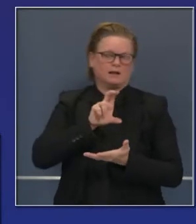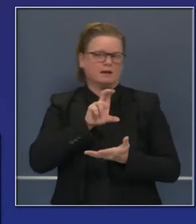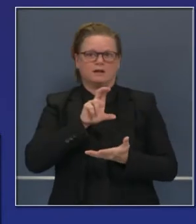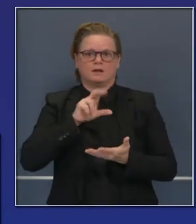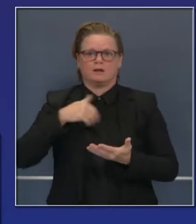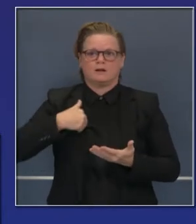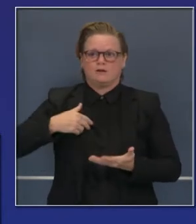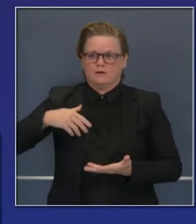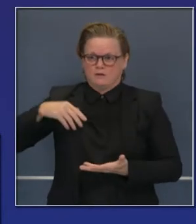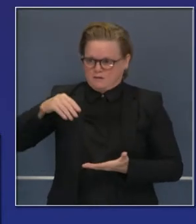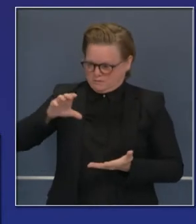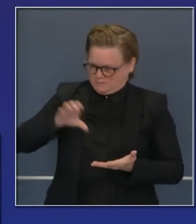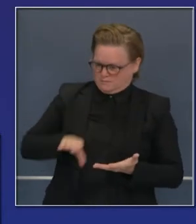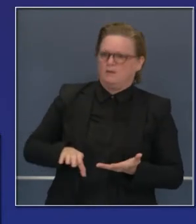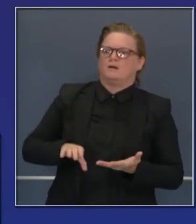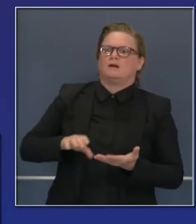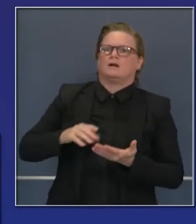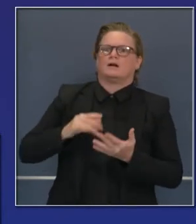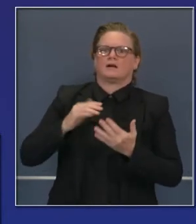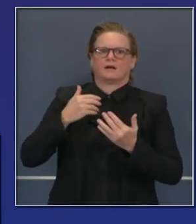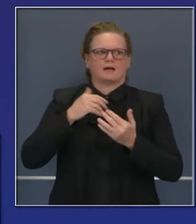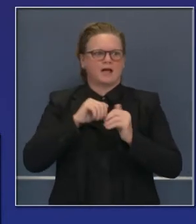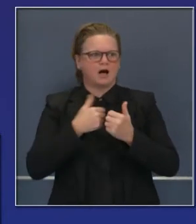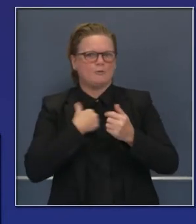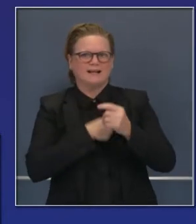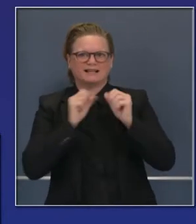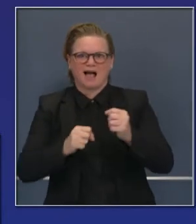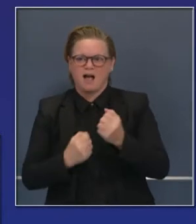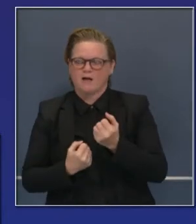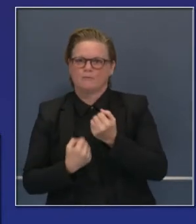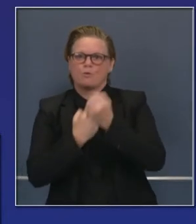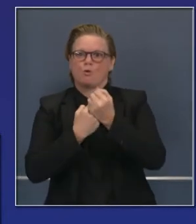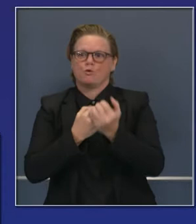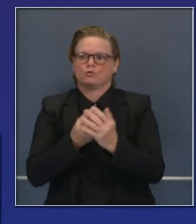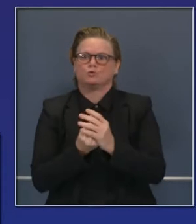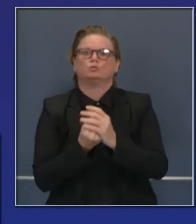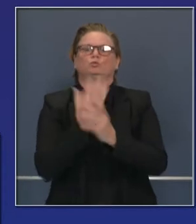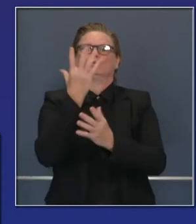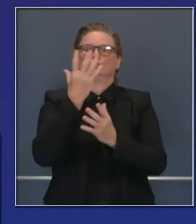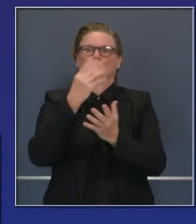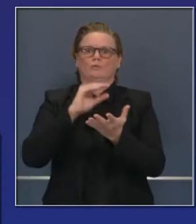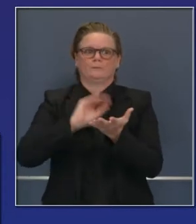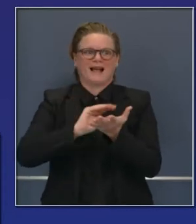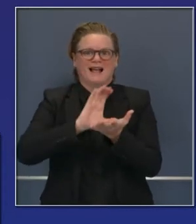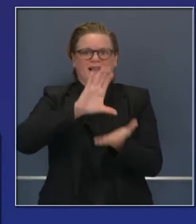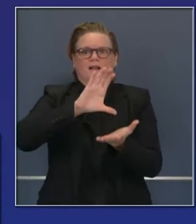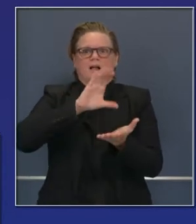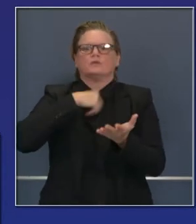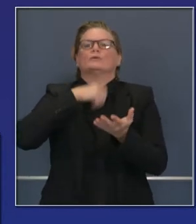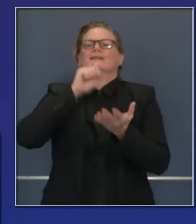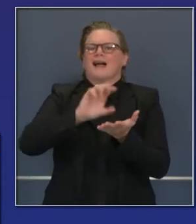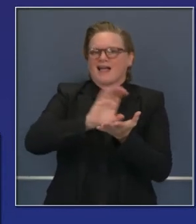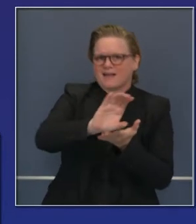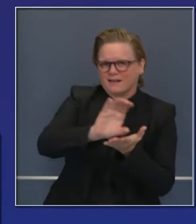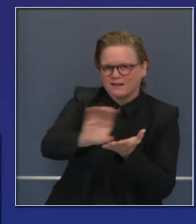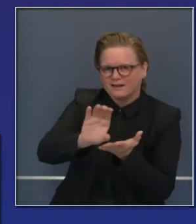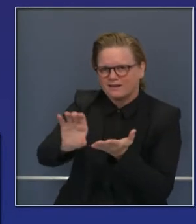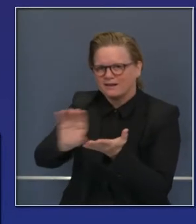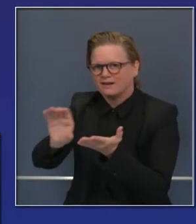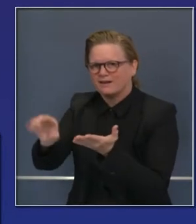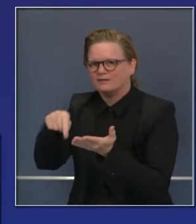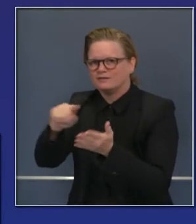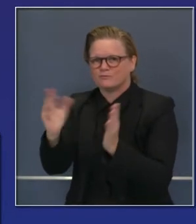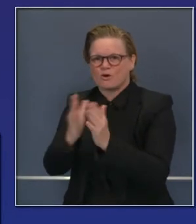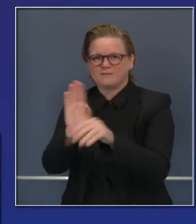subvención. Queremos 12 millones adicionales para subvencionar a otros para llegar a 125 millones en total de